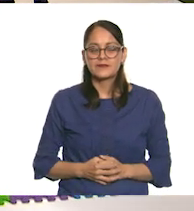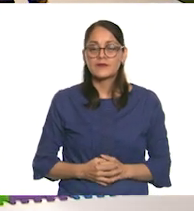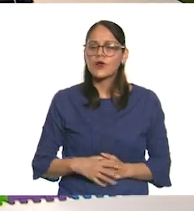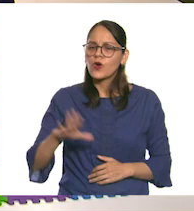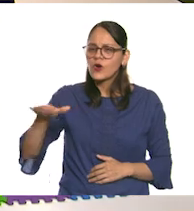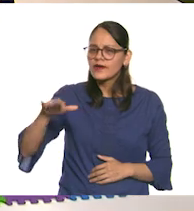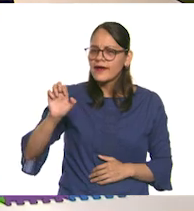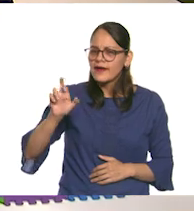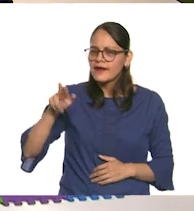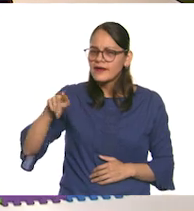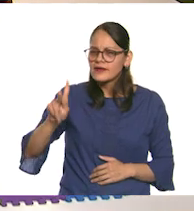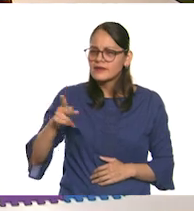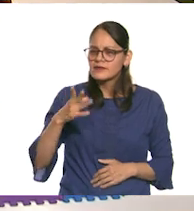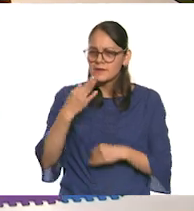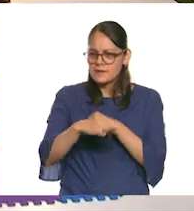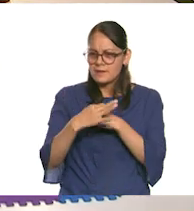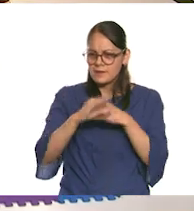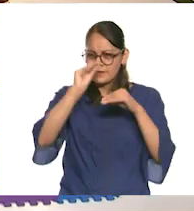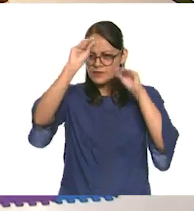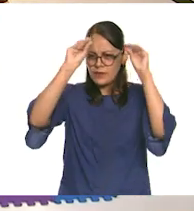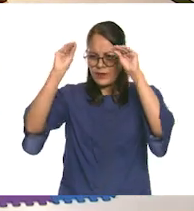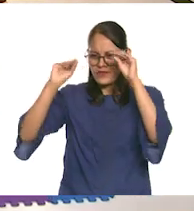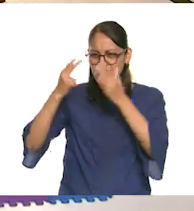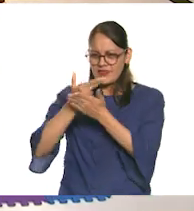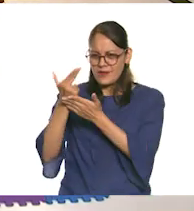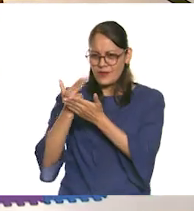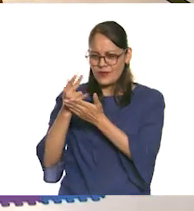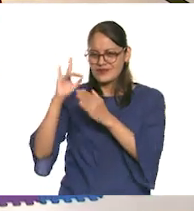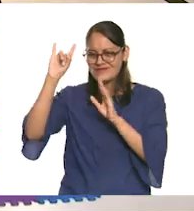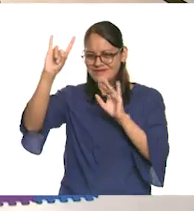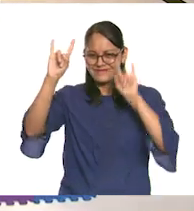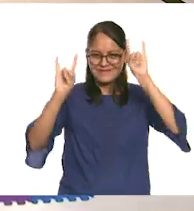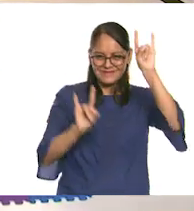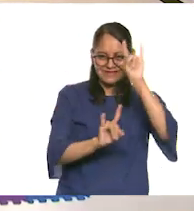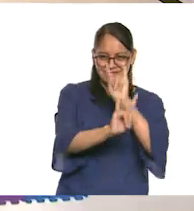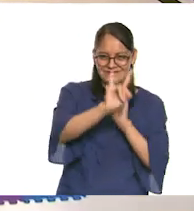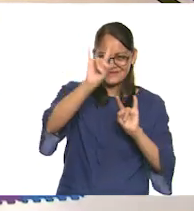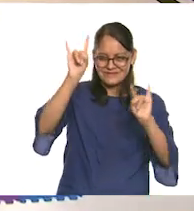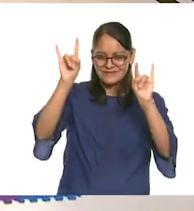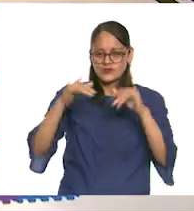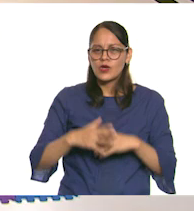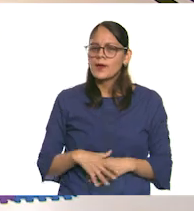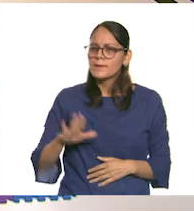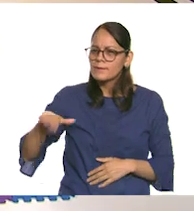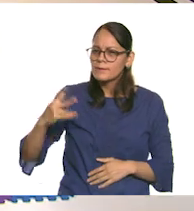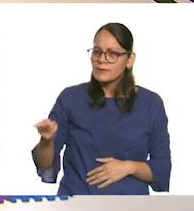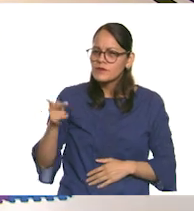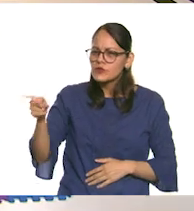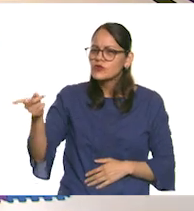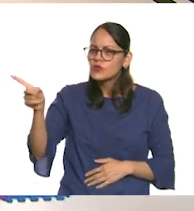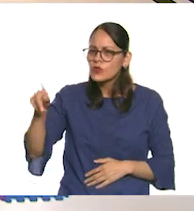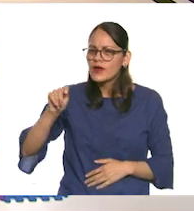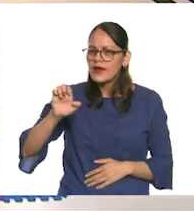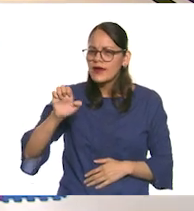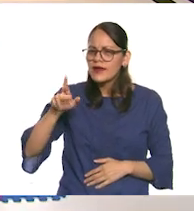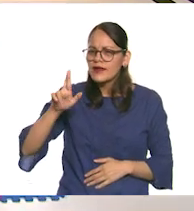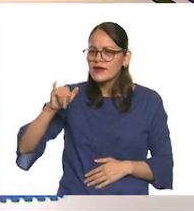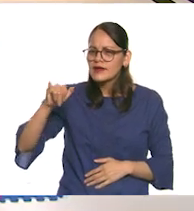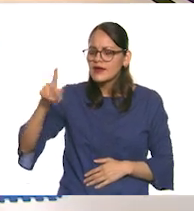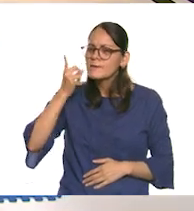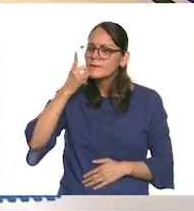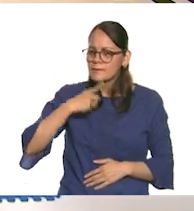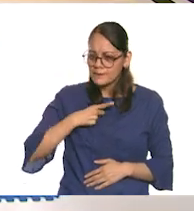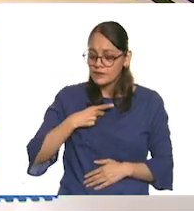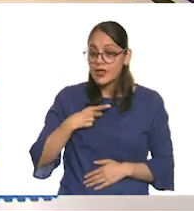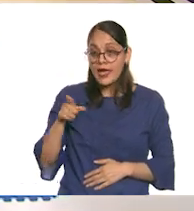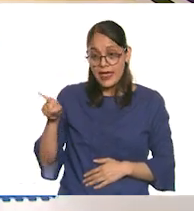Oye, Erick, mientras colocamos los dibujos de las niñas y niños que nos mandaron... Sí. ¿Por qué tú no nos compartes? Ellos